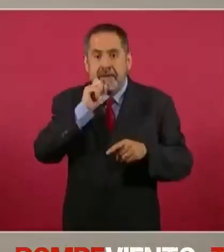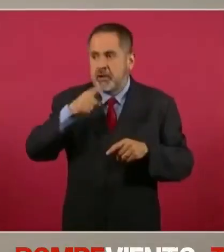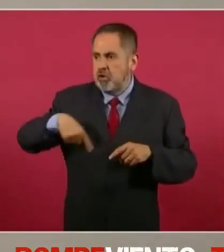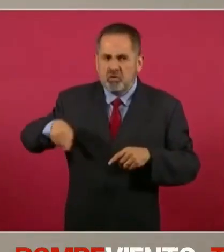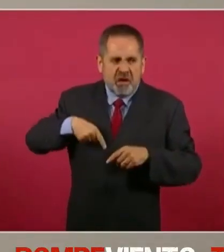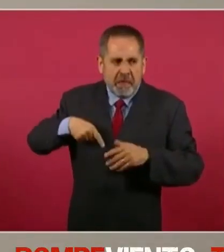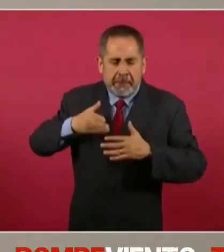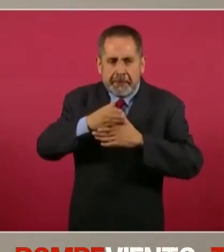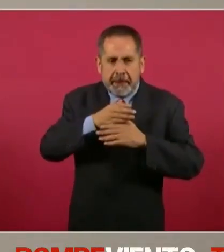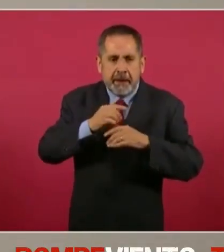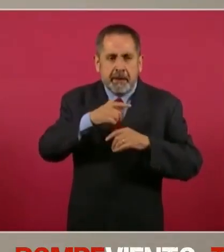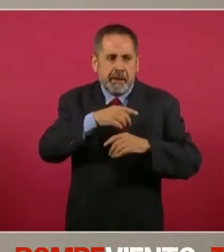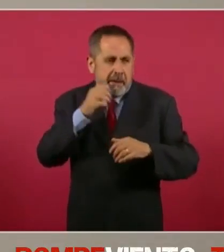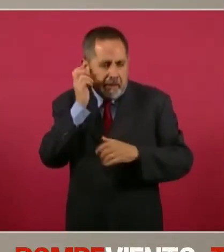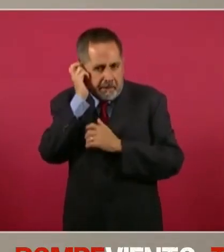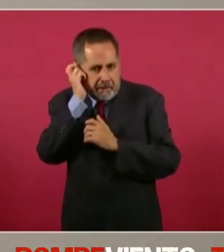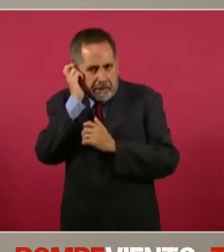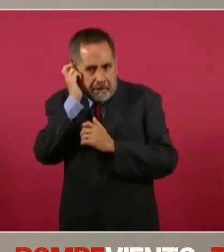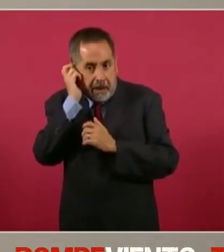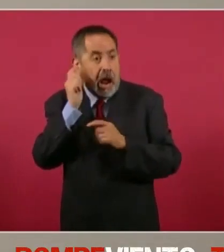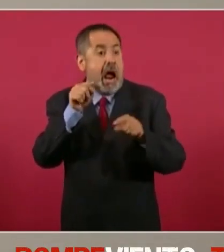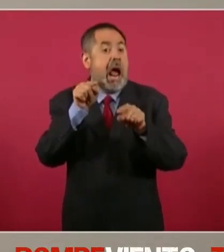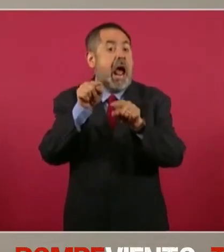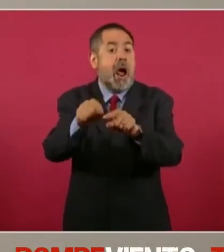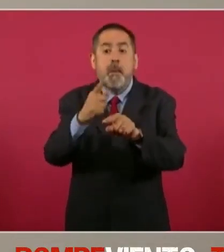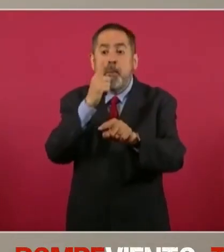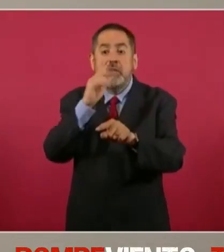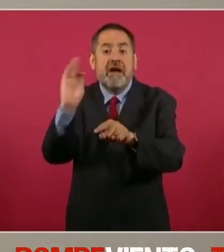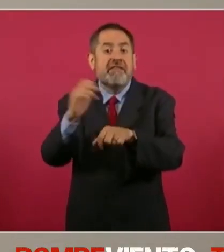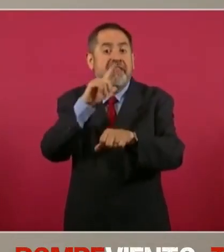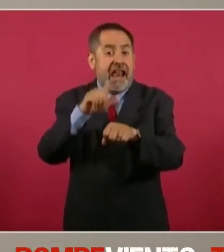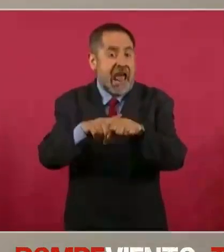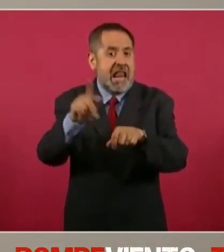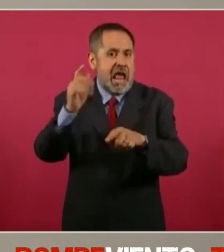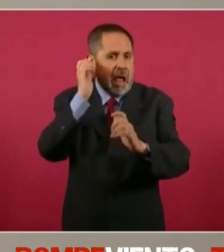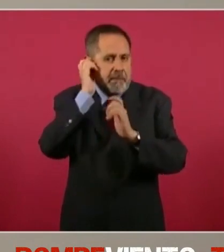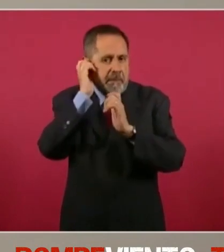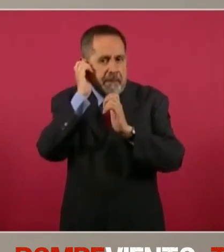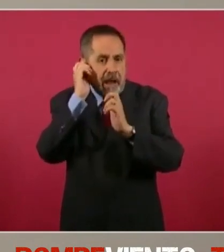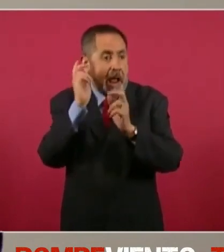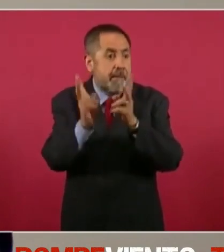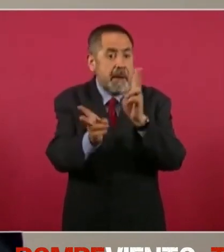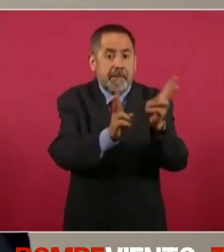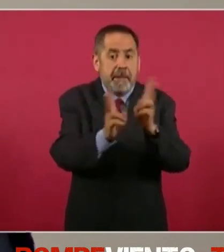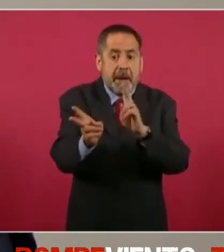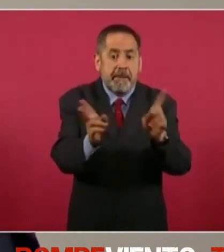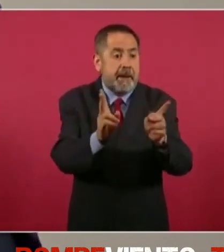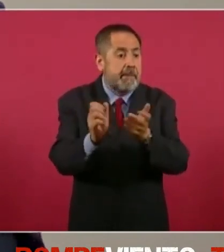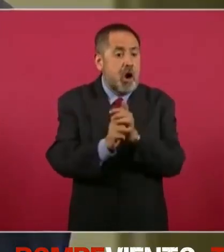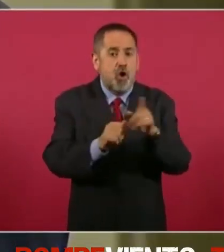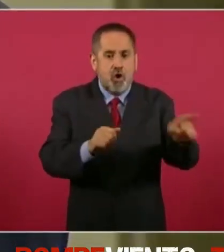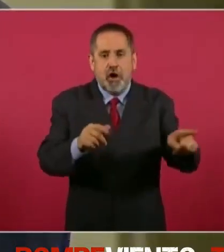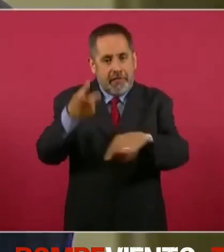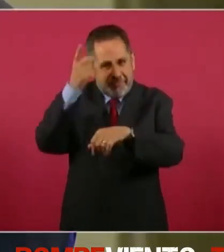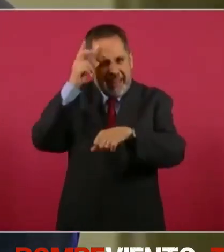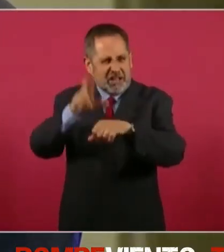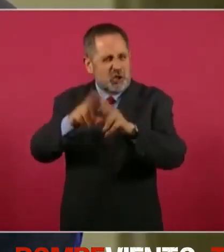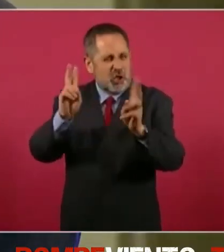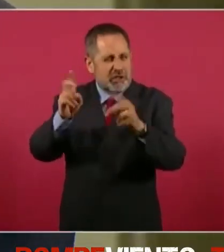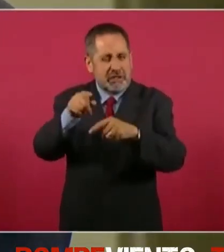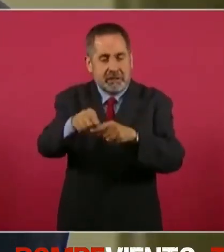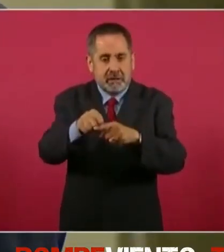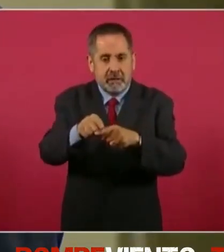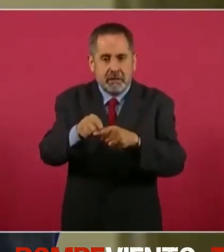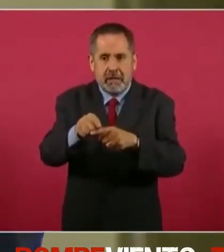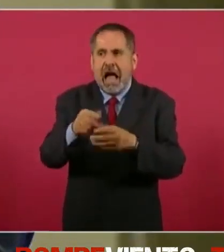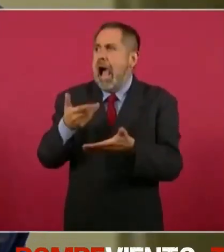que en su momento realizó la Policía Federal Preventiva en su dirección de inteligencia que hoy se encuentra en